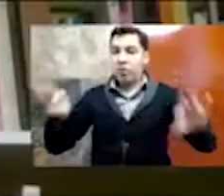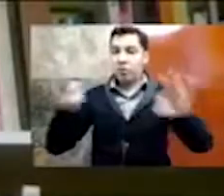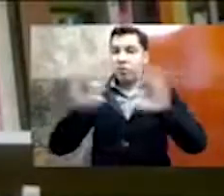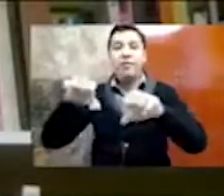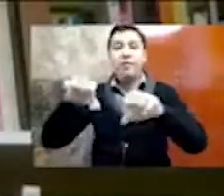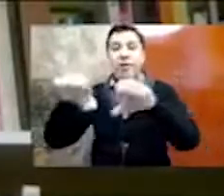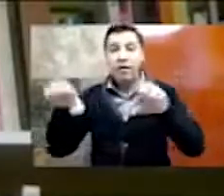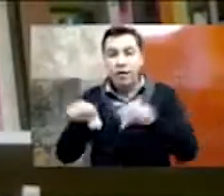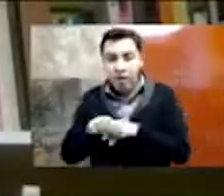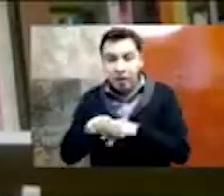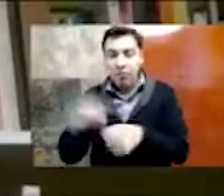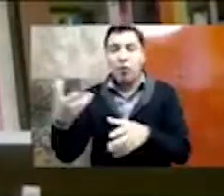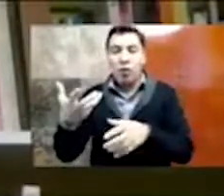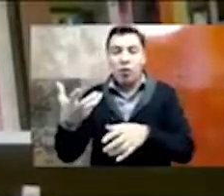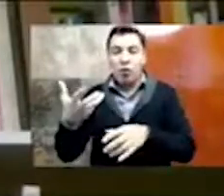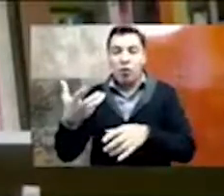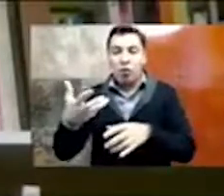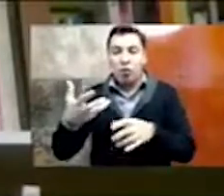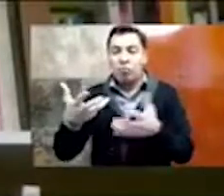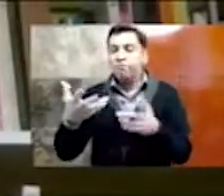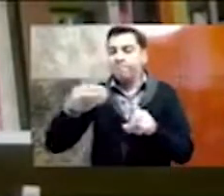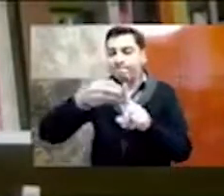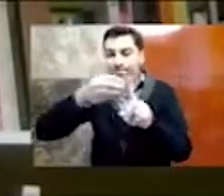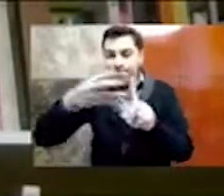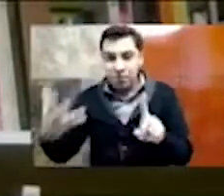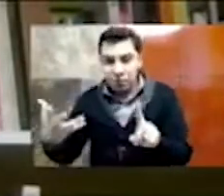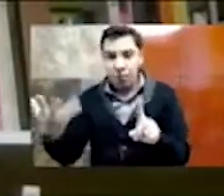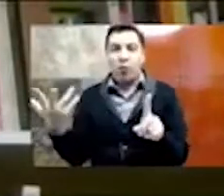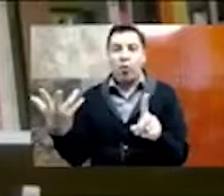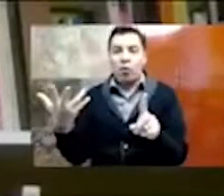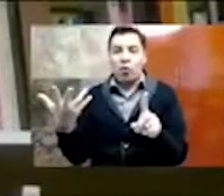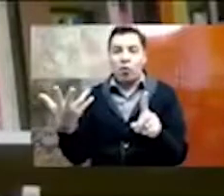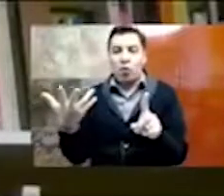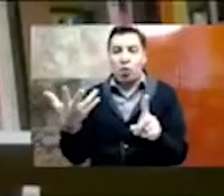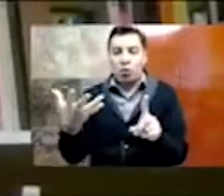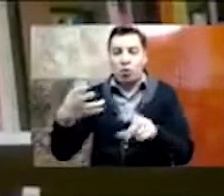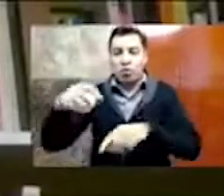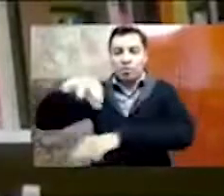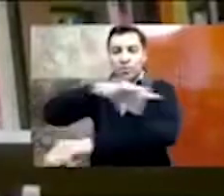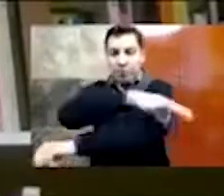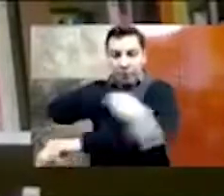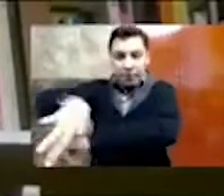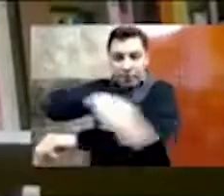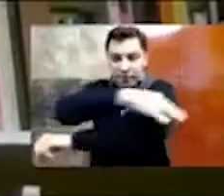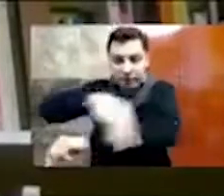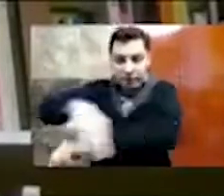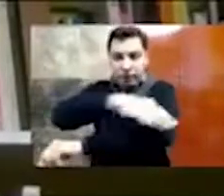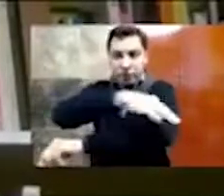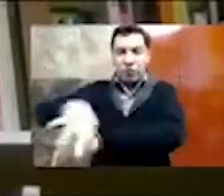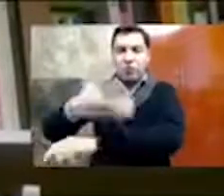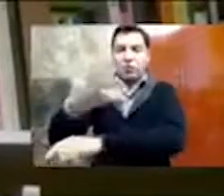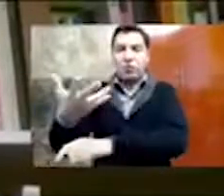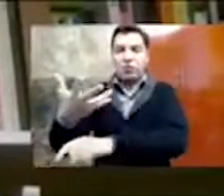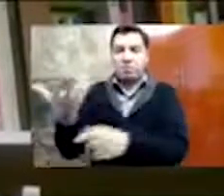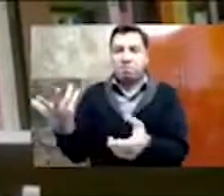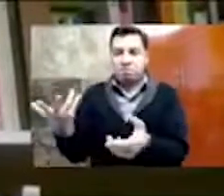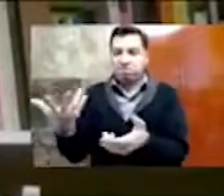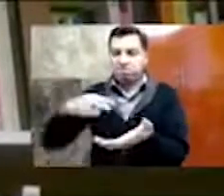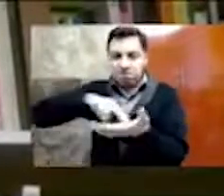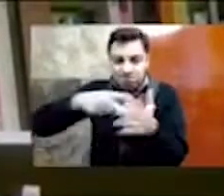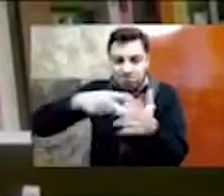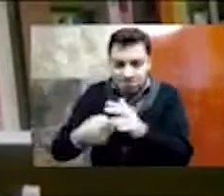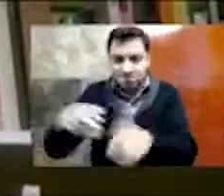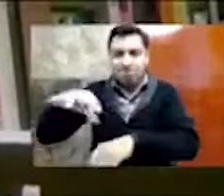restauradoras, este, antropólogos físicos, arquitectos, ingenieros, incluso, también